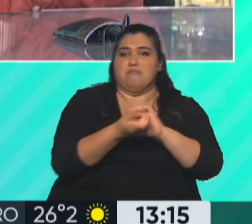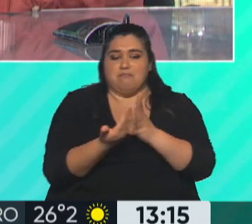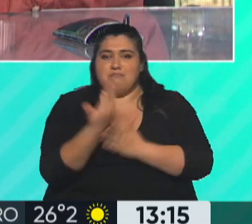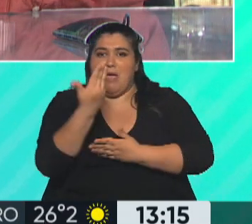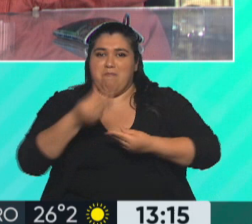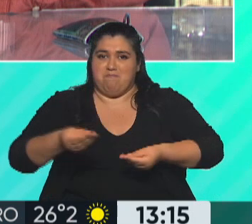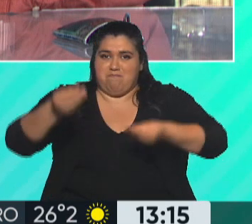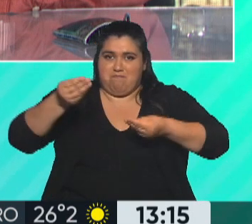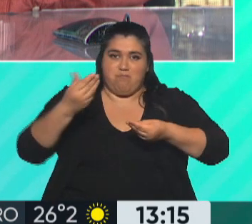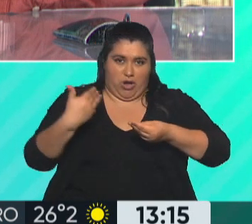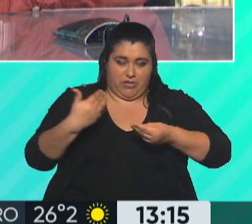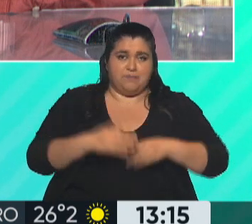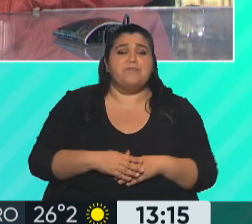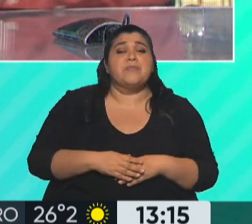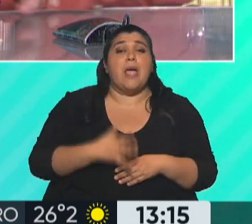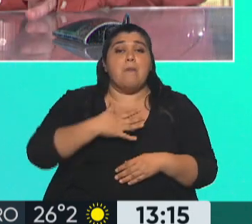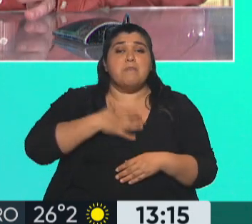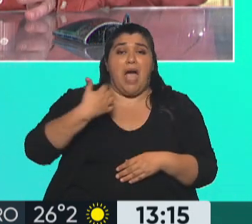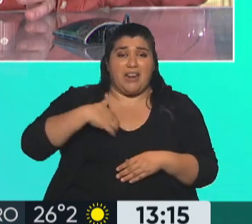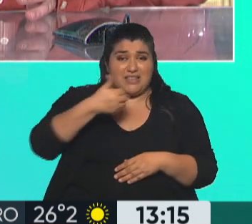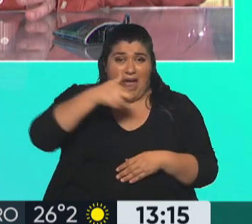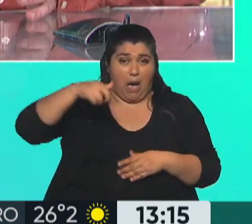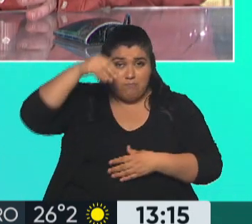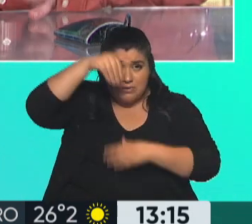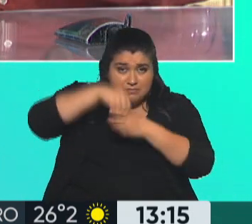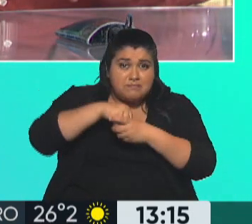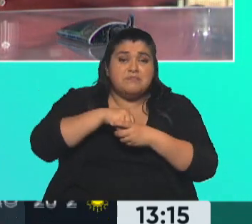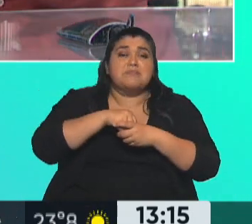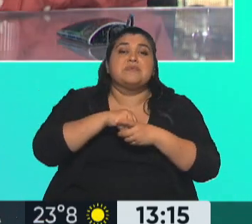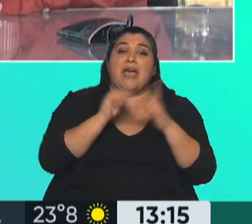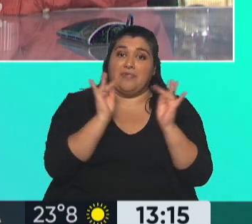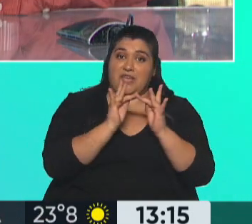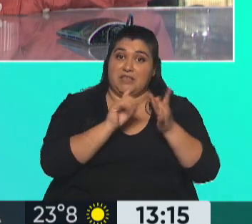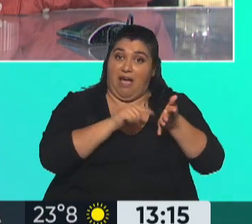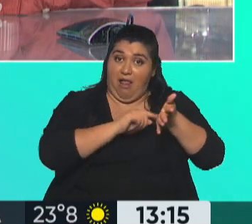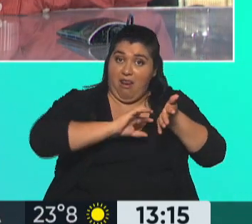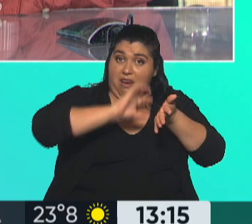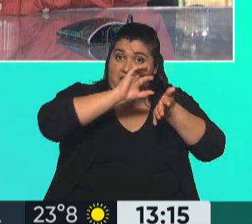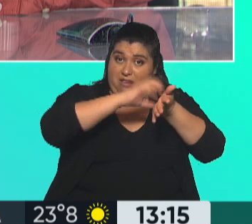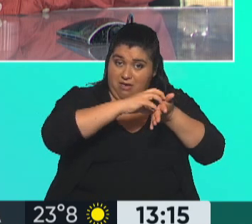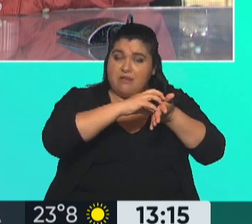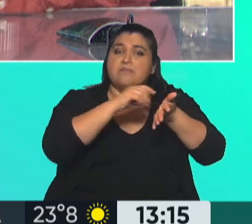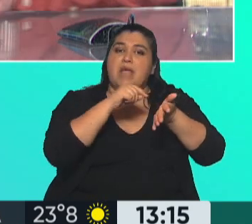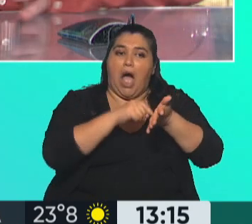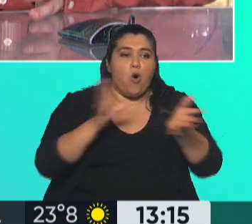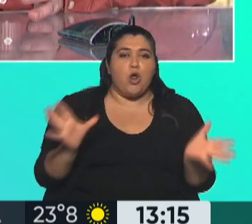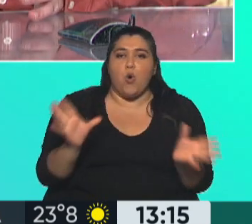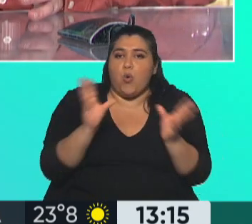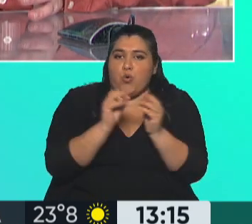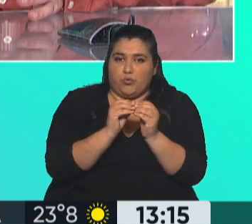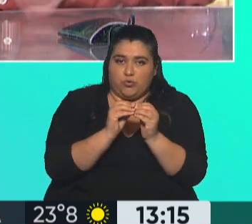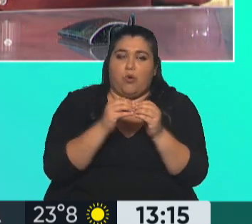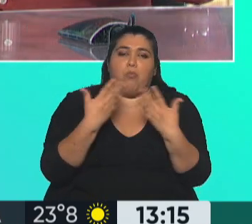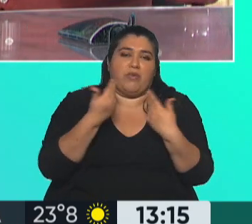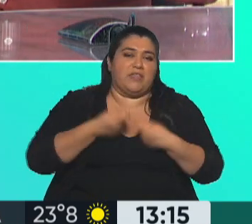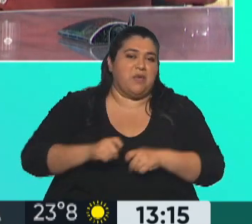logrado que en mi Argentina hubiera un impacto de un certificado digital, pero ahora esas dos versiones se unifican para poder realizar todos